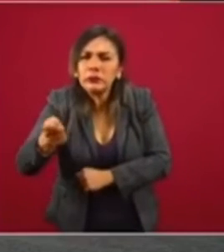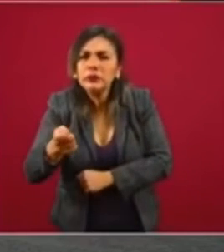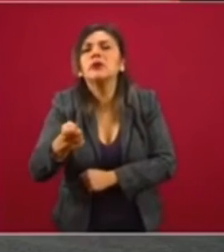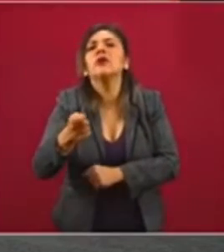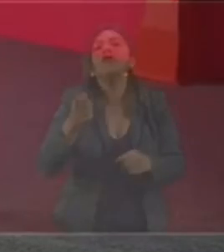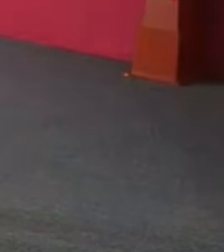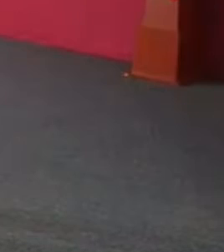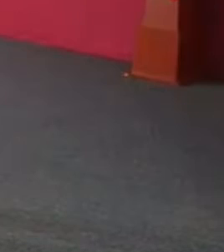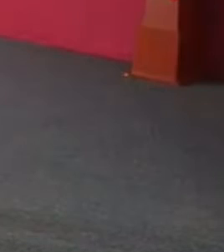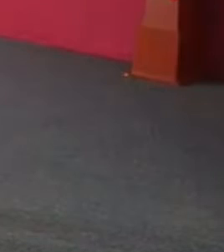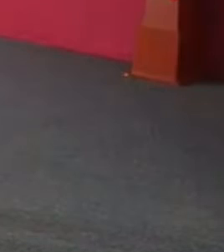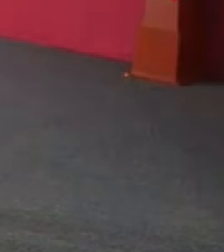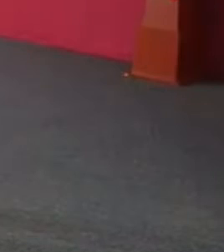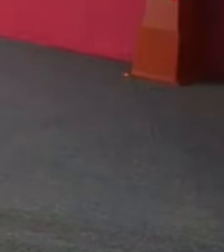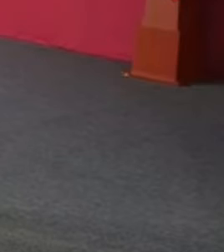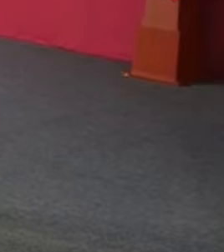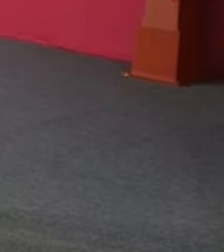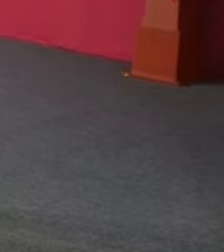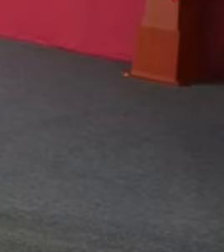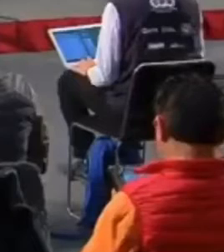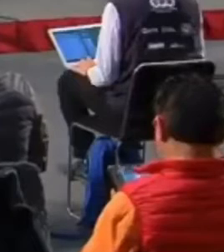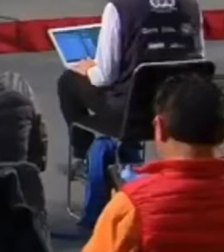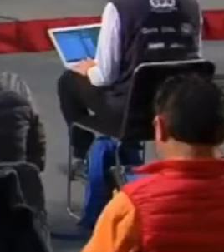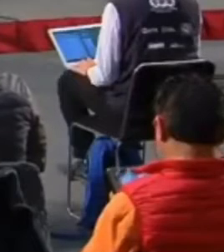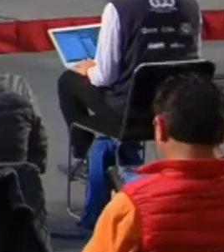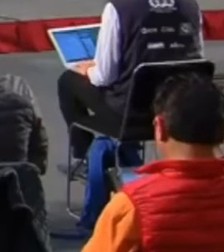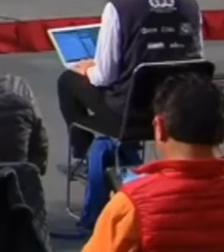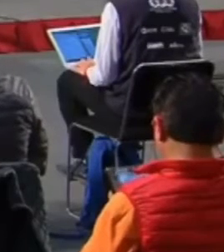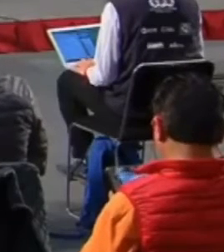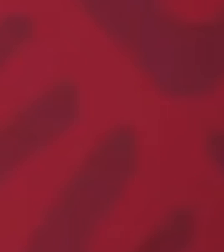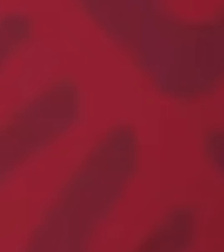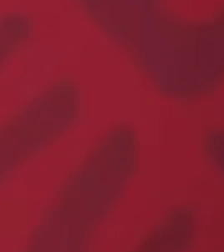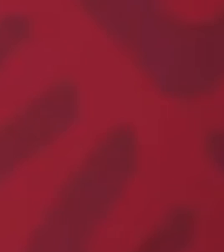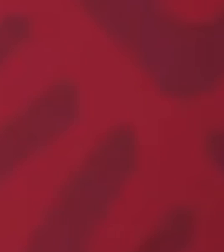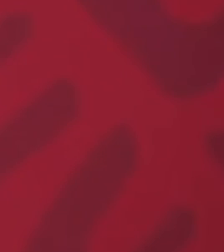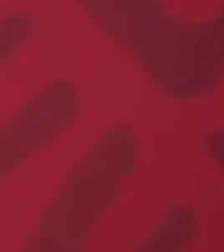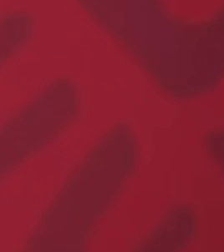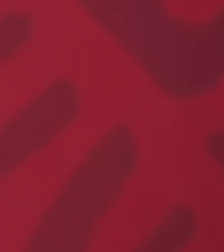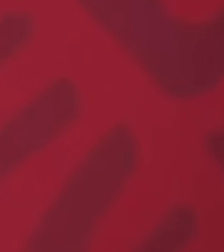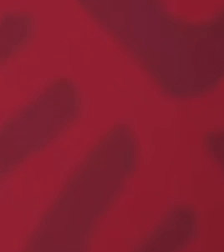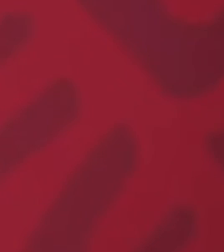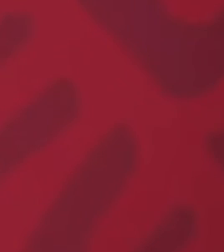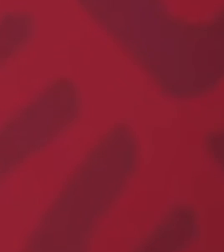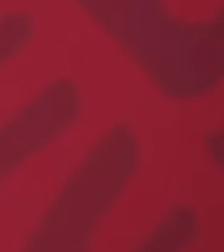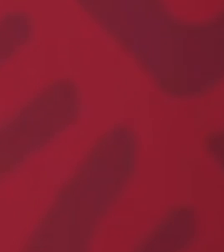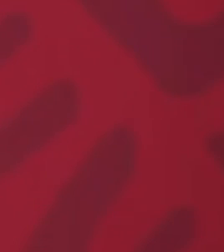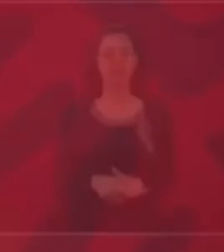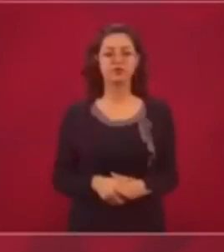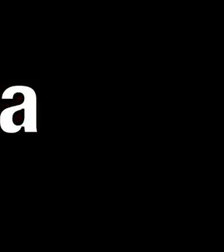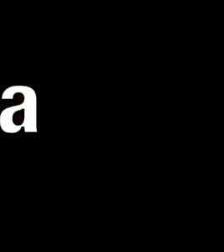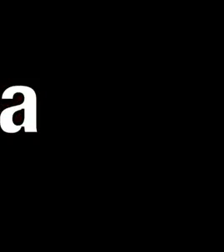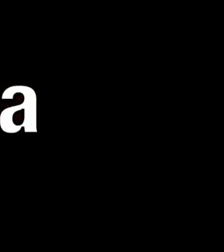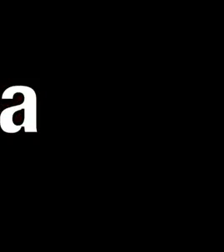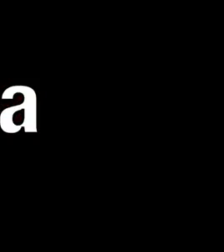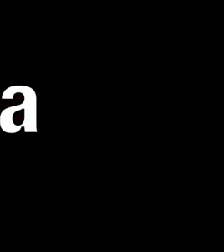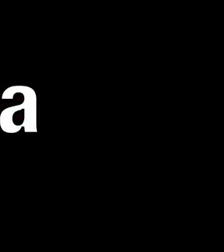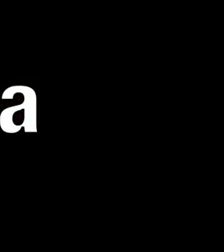de nuestros recursos y de la potencialidad que tiene México, que es mucha, para fortalecer su economía.